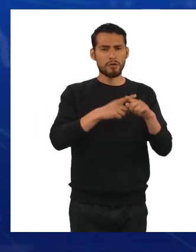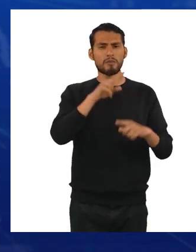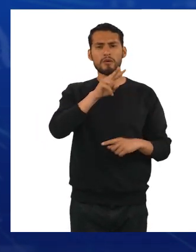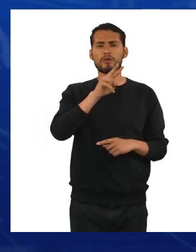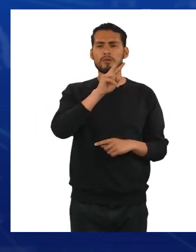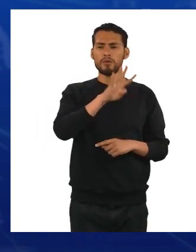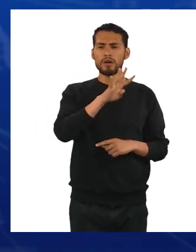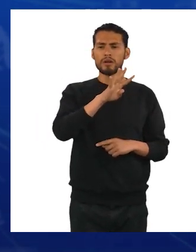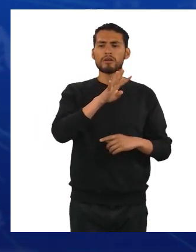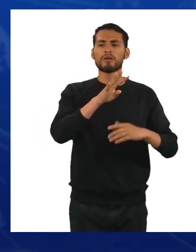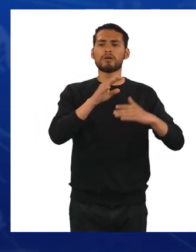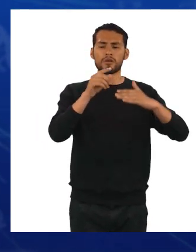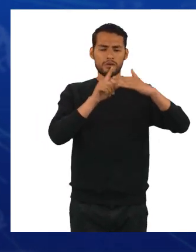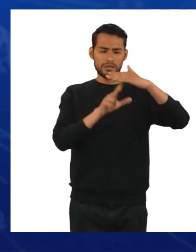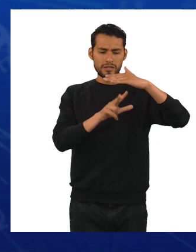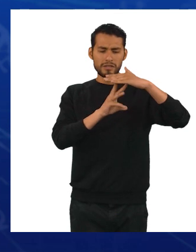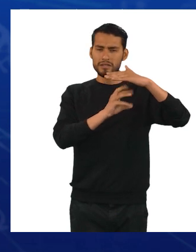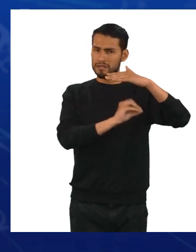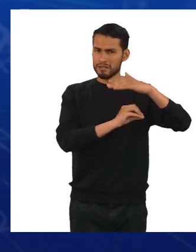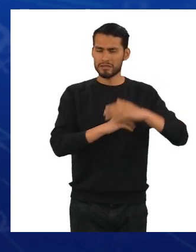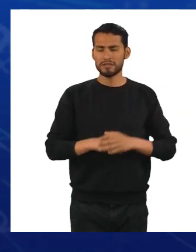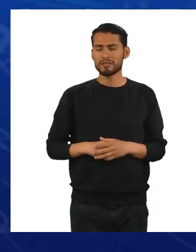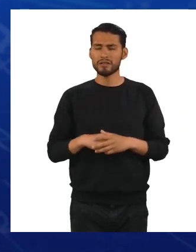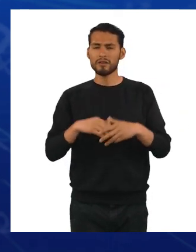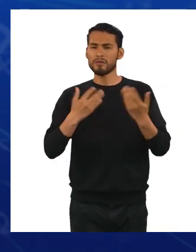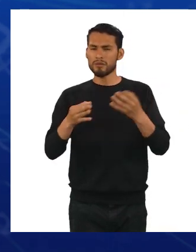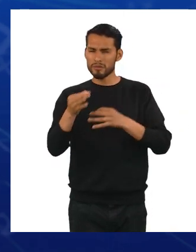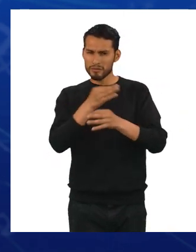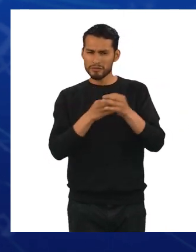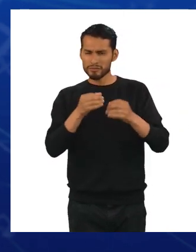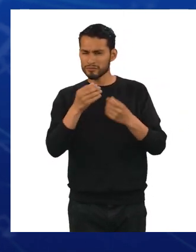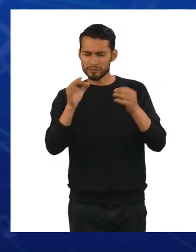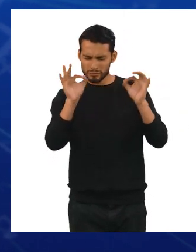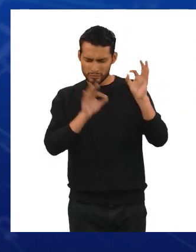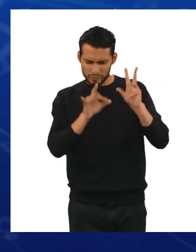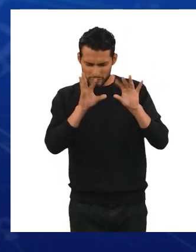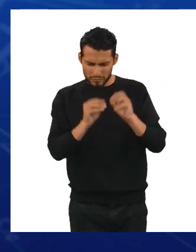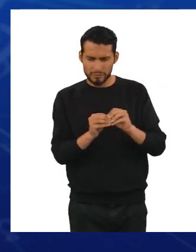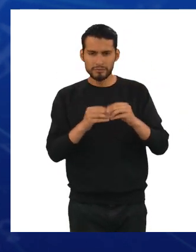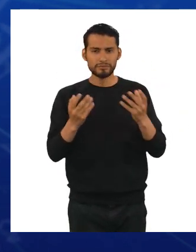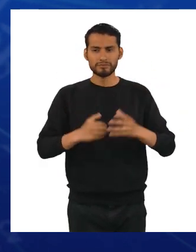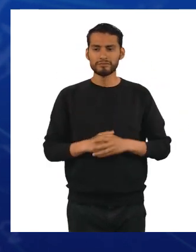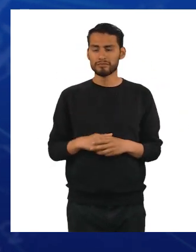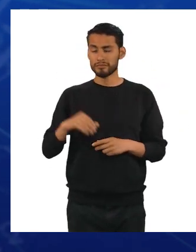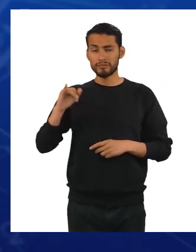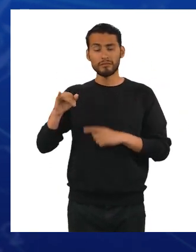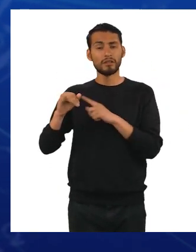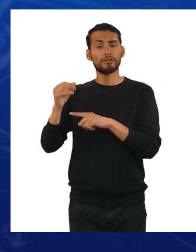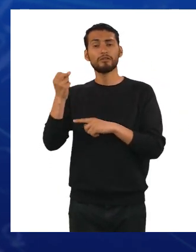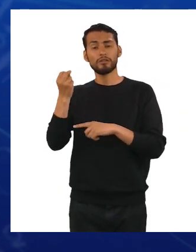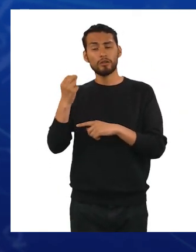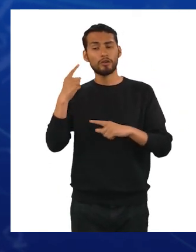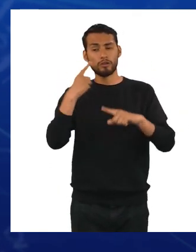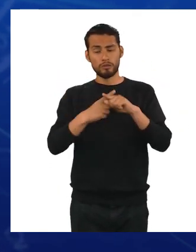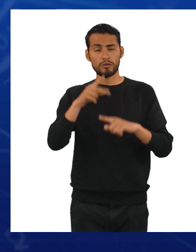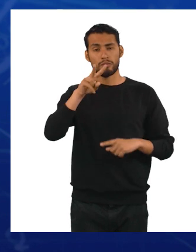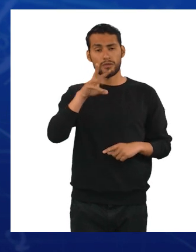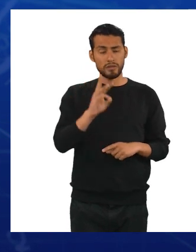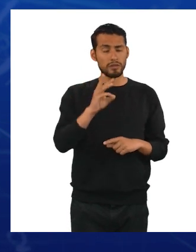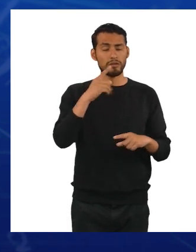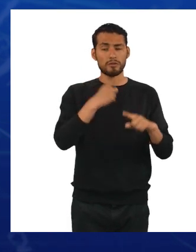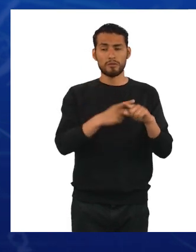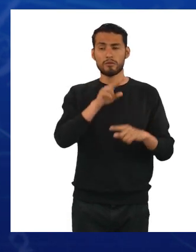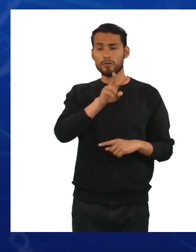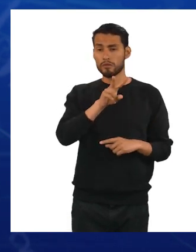sobre 360. Luego de simplificar se tiene, interés es igual a 12 por 26